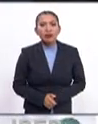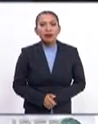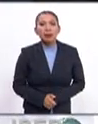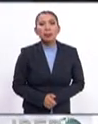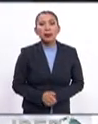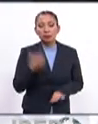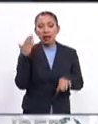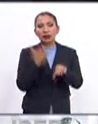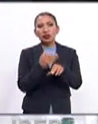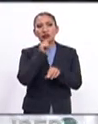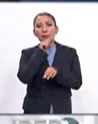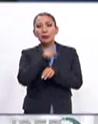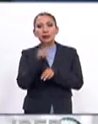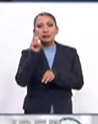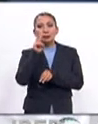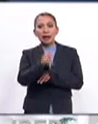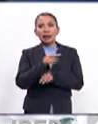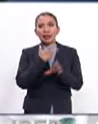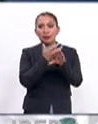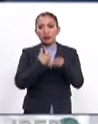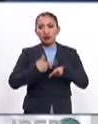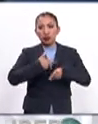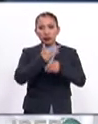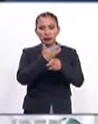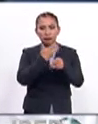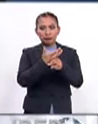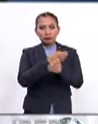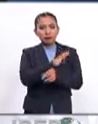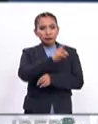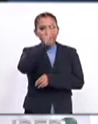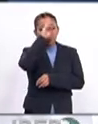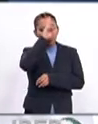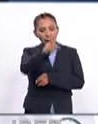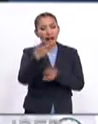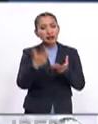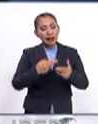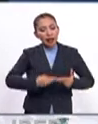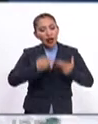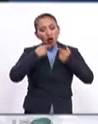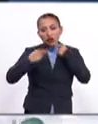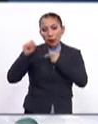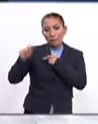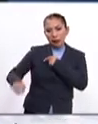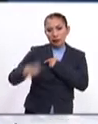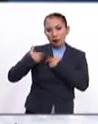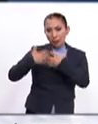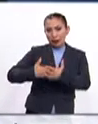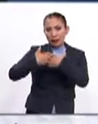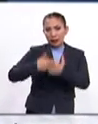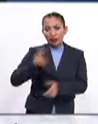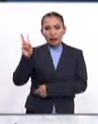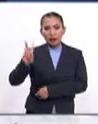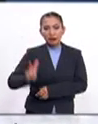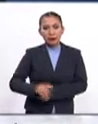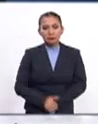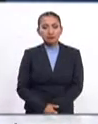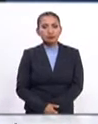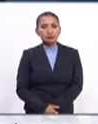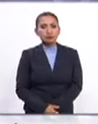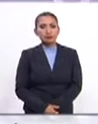Las sanciones también contemplan que los estadounidenses tengan prohibido hacer negocios con esta paraestatal venezolana.